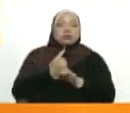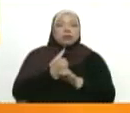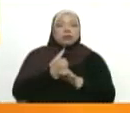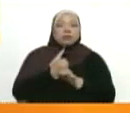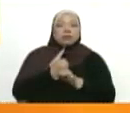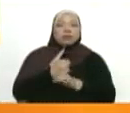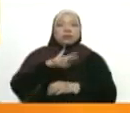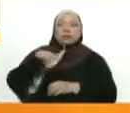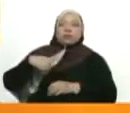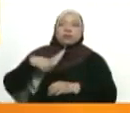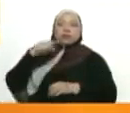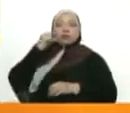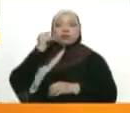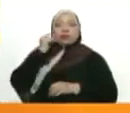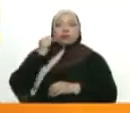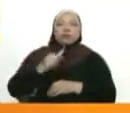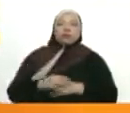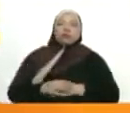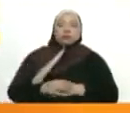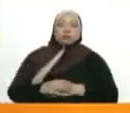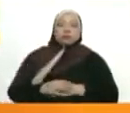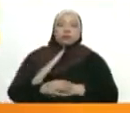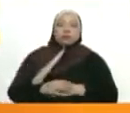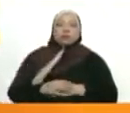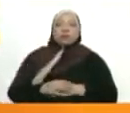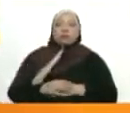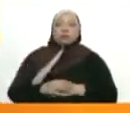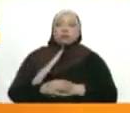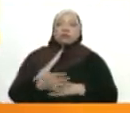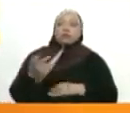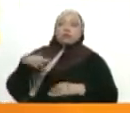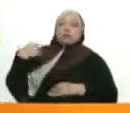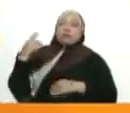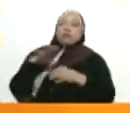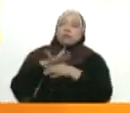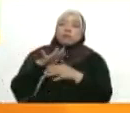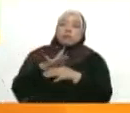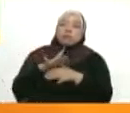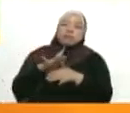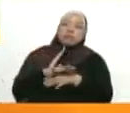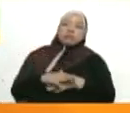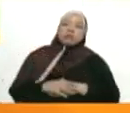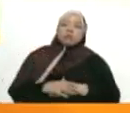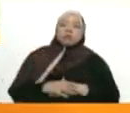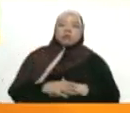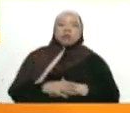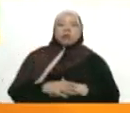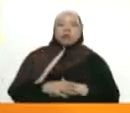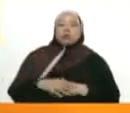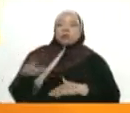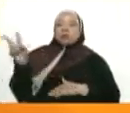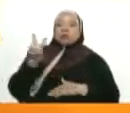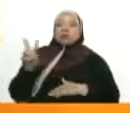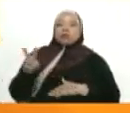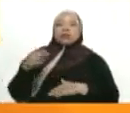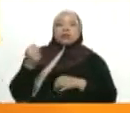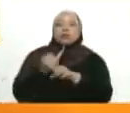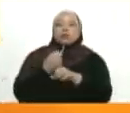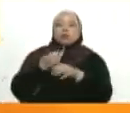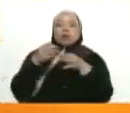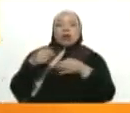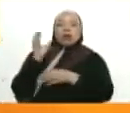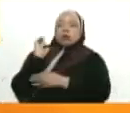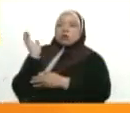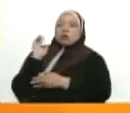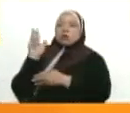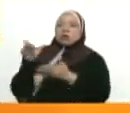cada ciudadano, a partir de la publicación del martes que viene del cronograma, cada venezolano que acuda a esta Asamblea